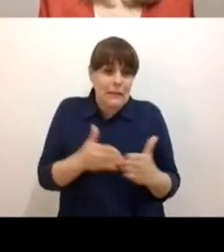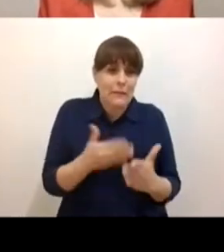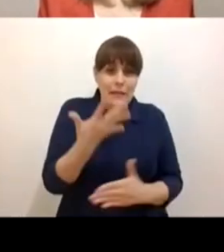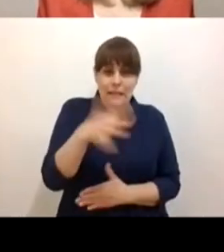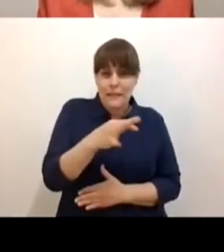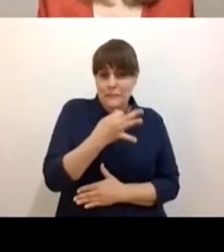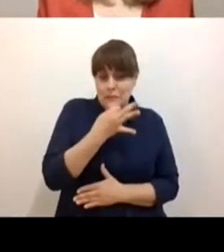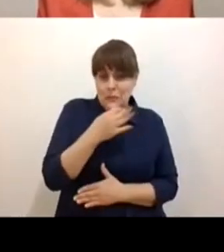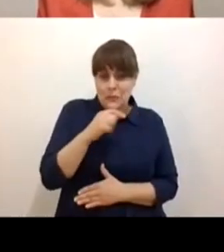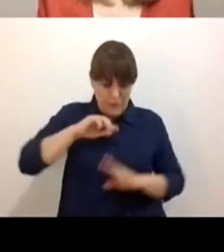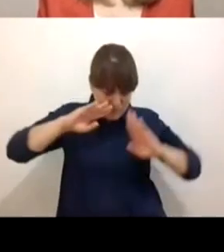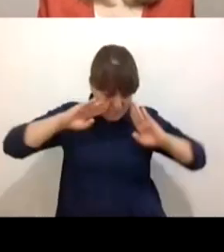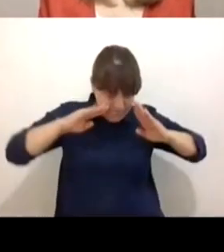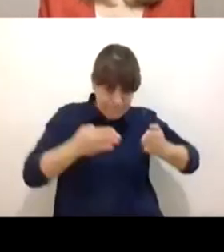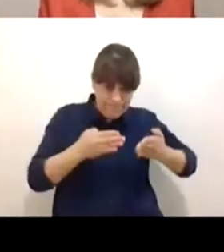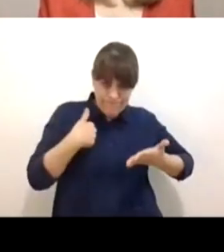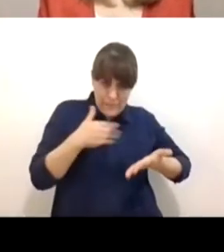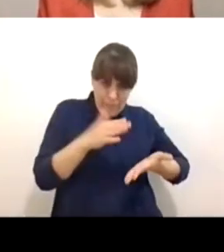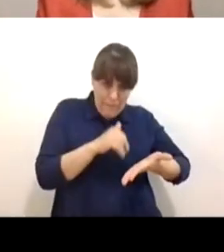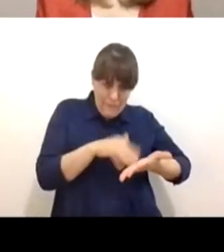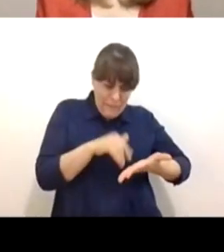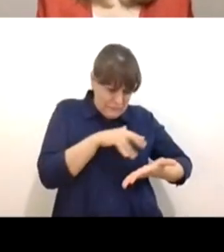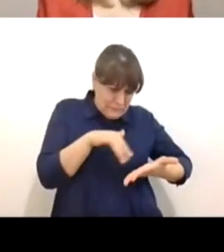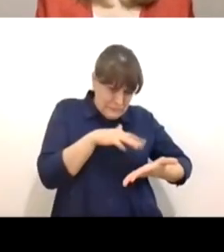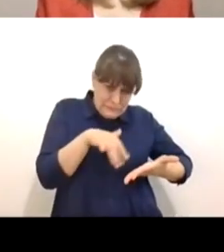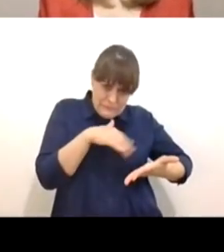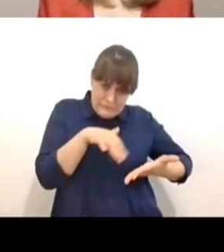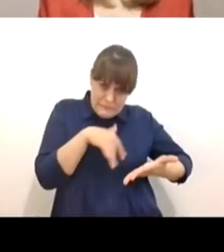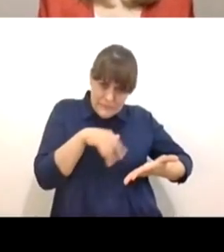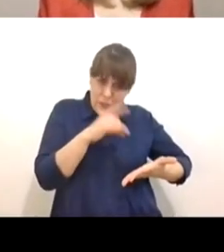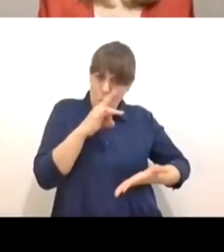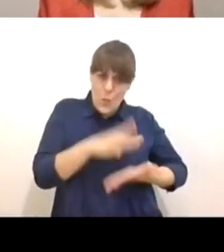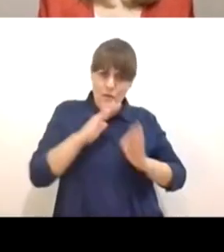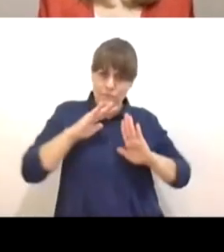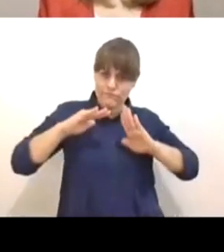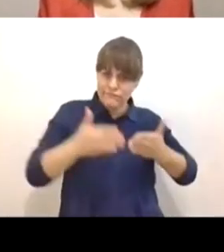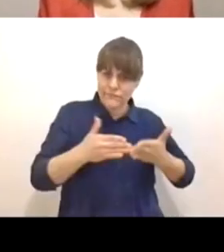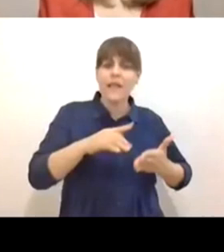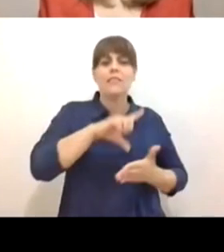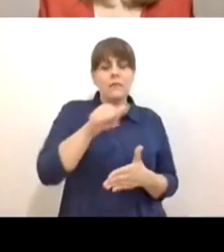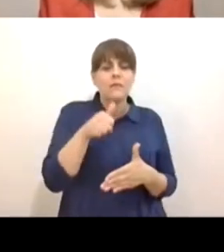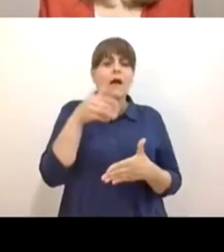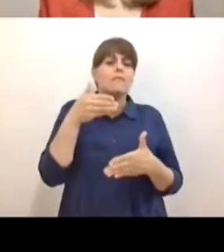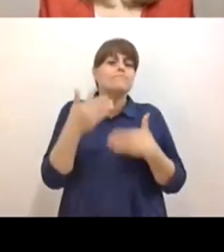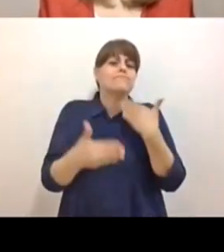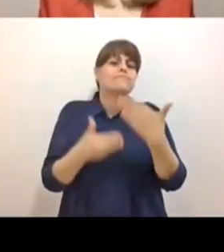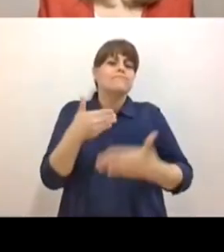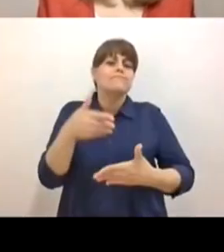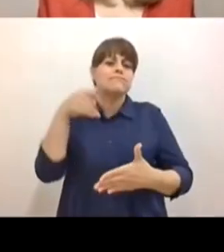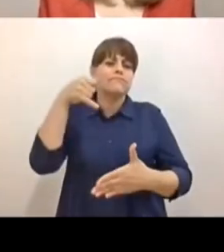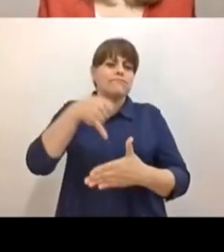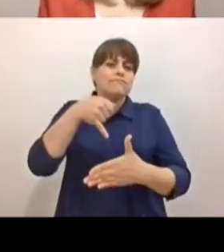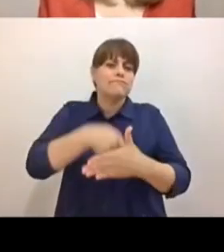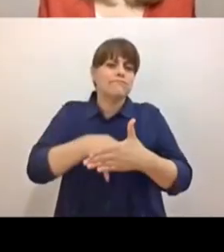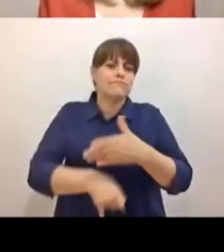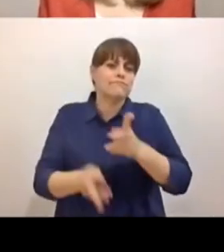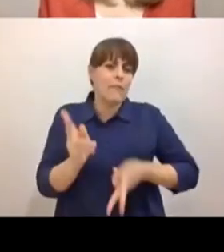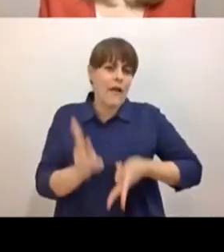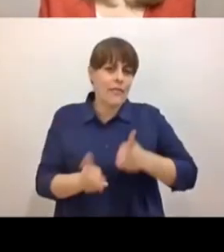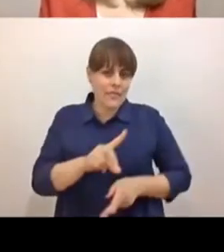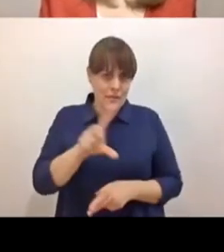notas y luego entonces vamos a conversar más libremente. Así que quisiera